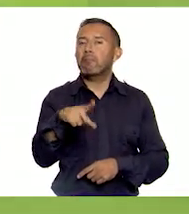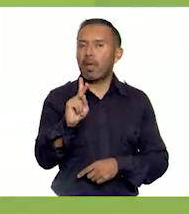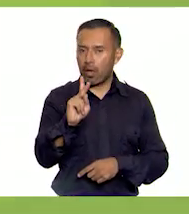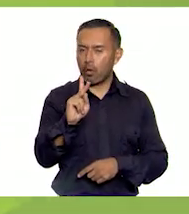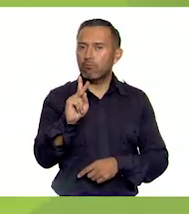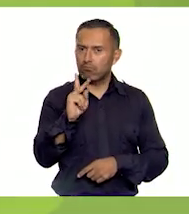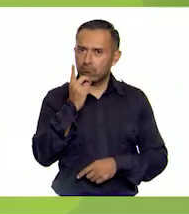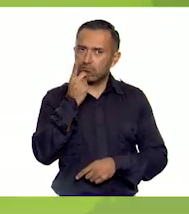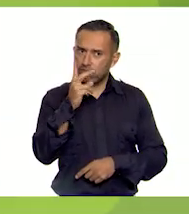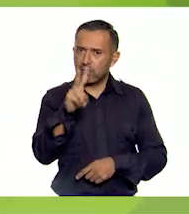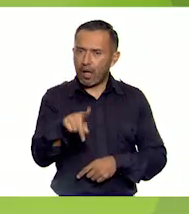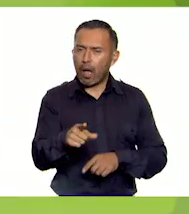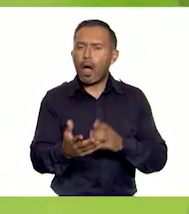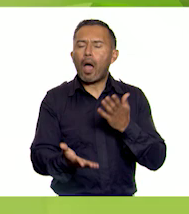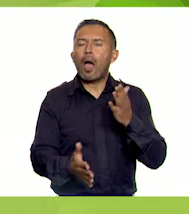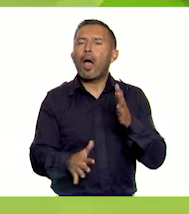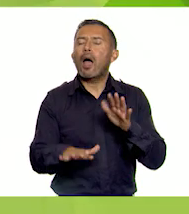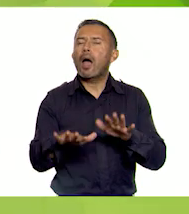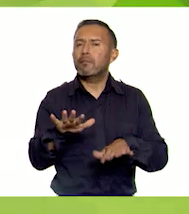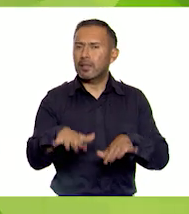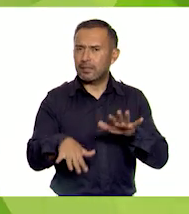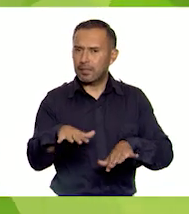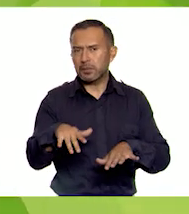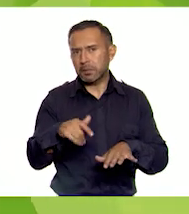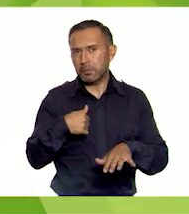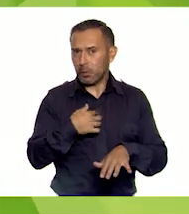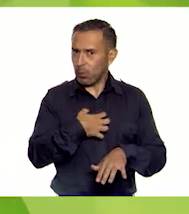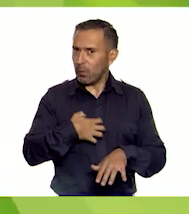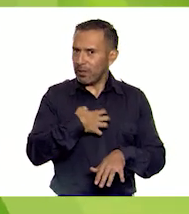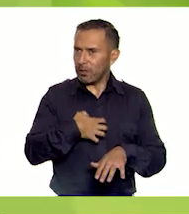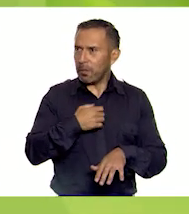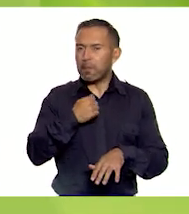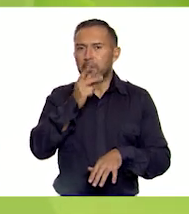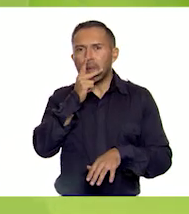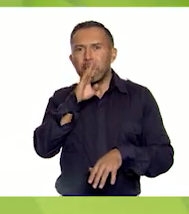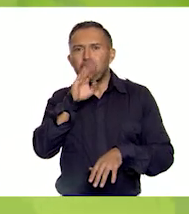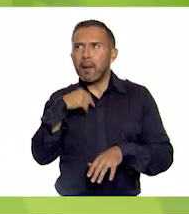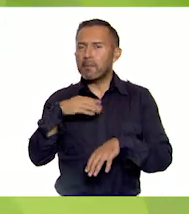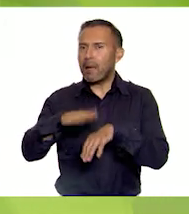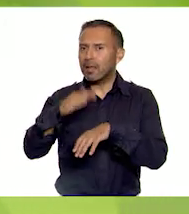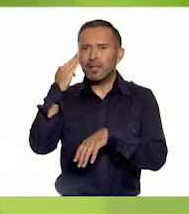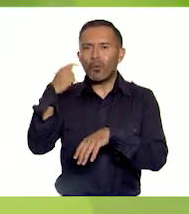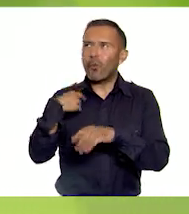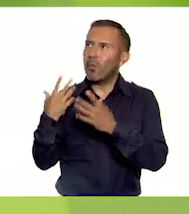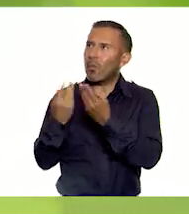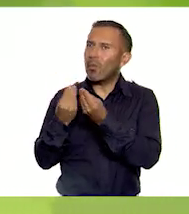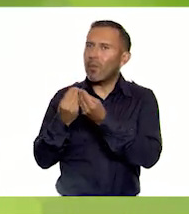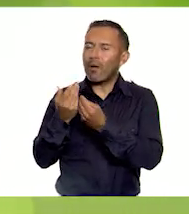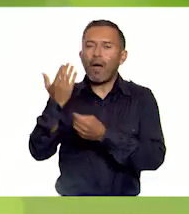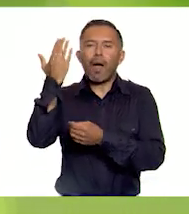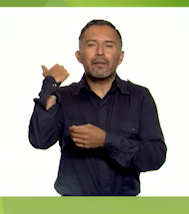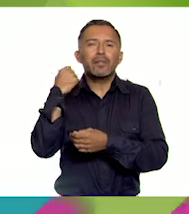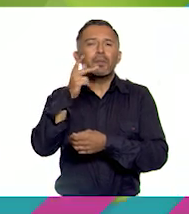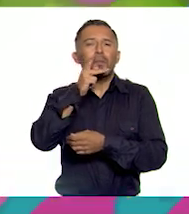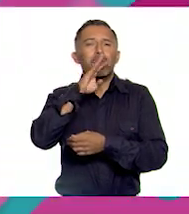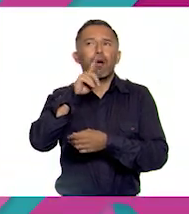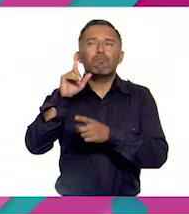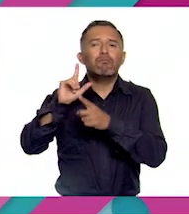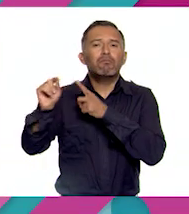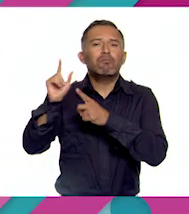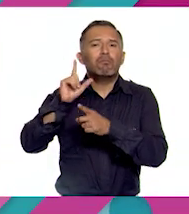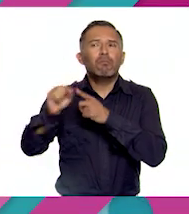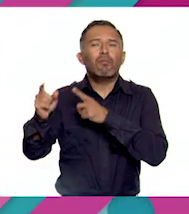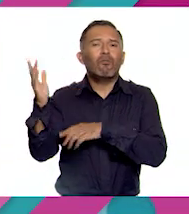sentido mucha alegría de poder pasar más tiempo con mi mamá y con mi papá. Antes, ellos estaban fuera de casa todo el día.